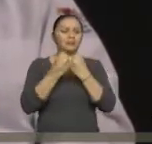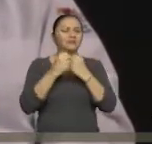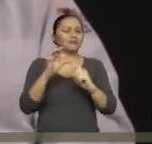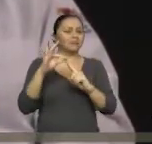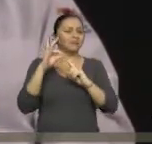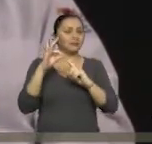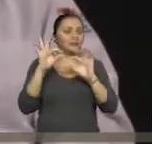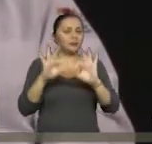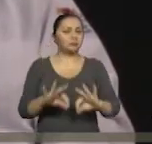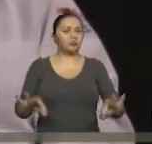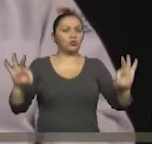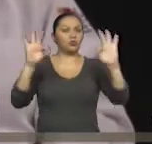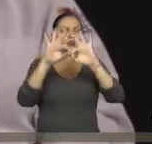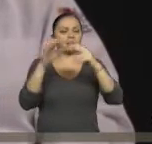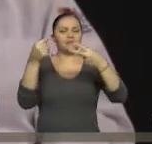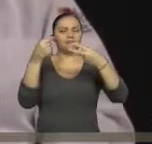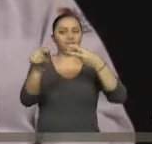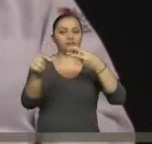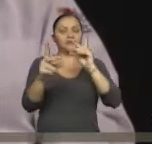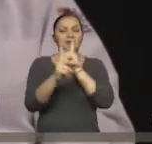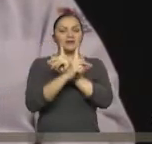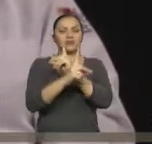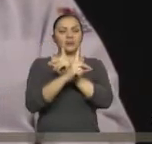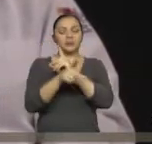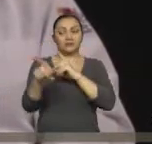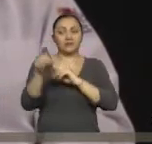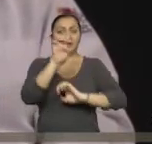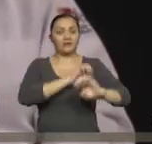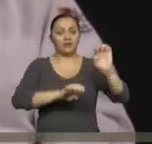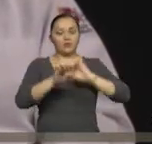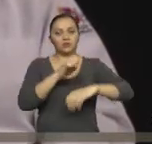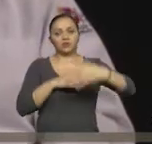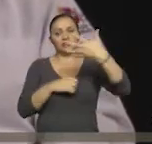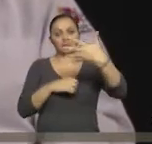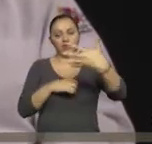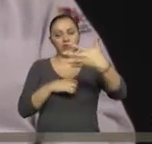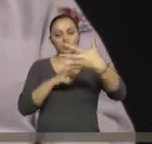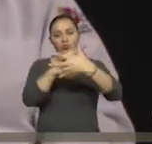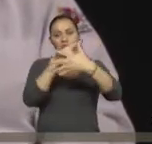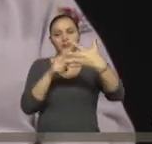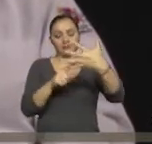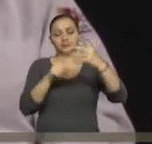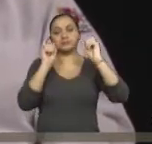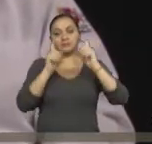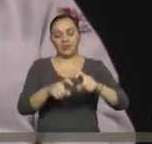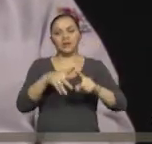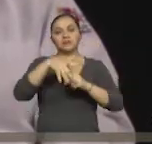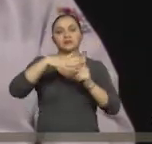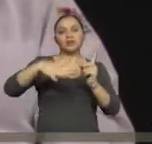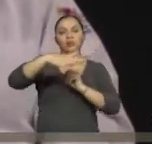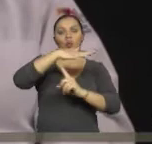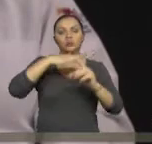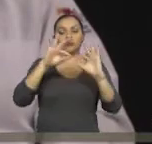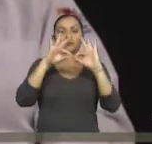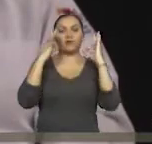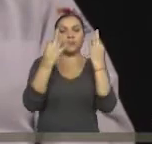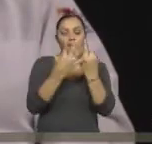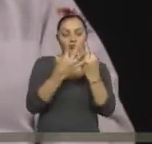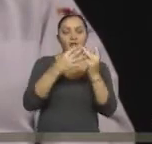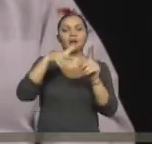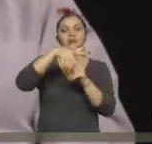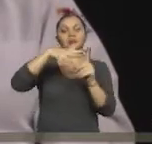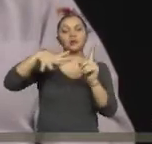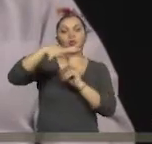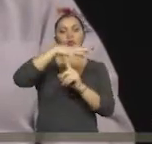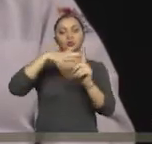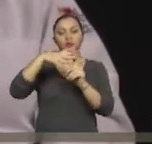calificación de discapacidad. Acá vamos a evaluar cinco factores que tienen que ver con la situación familiar, la situación cultural